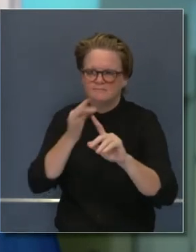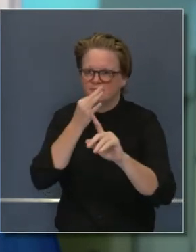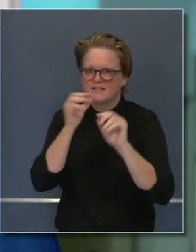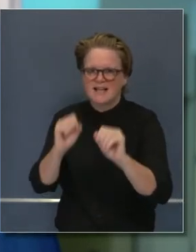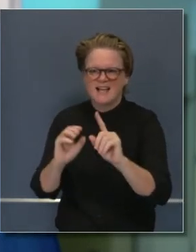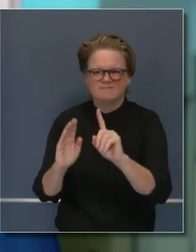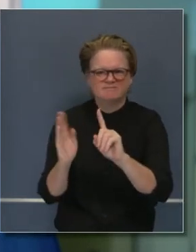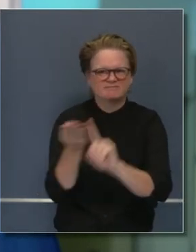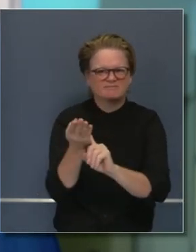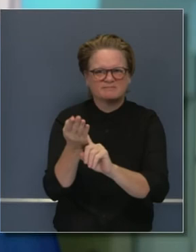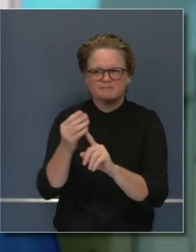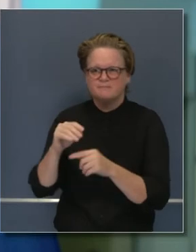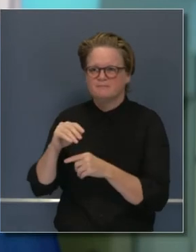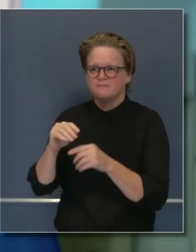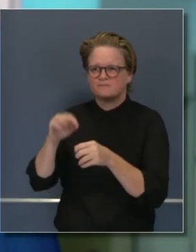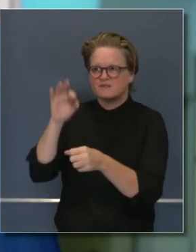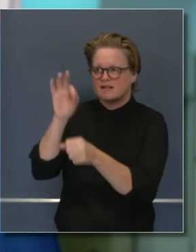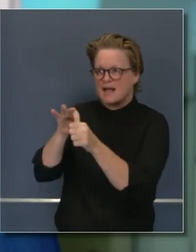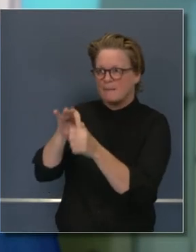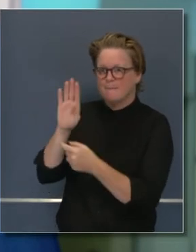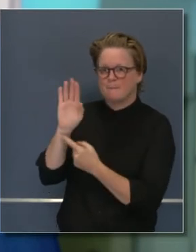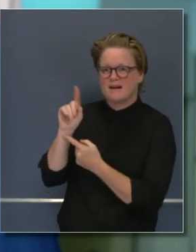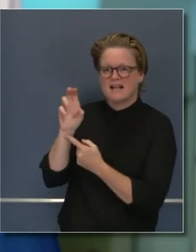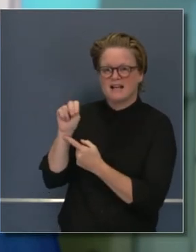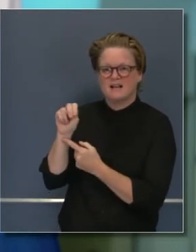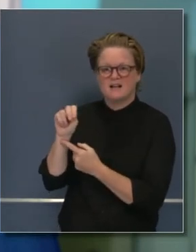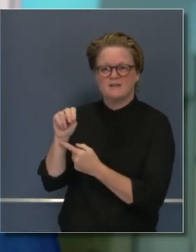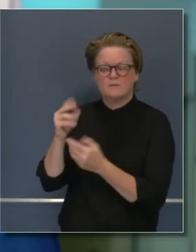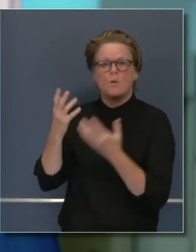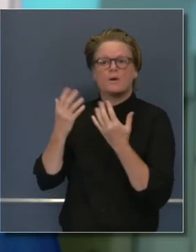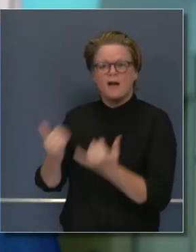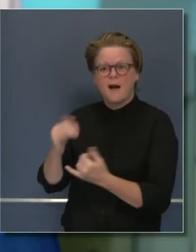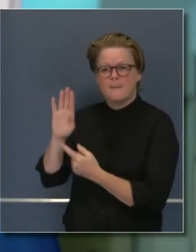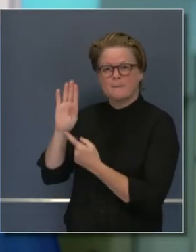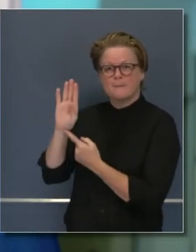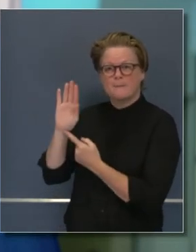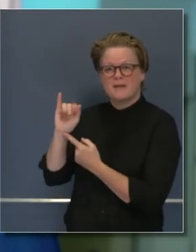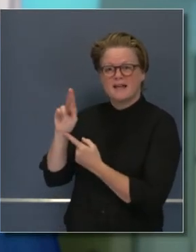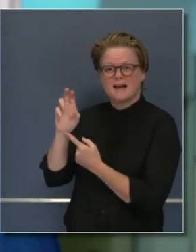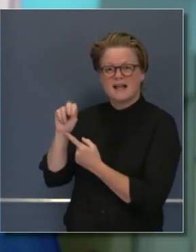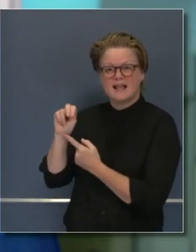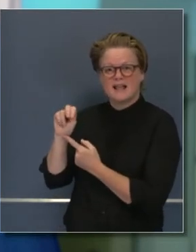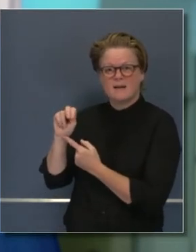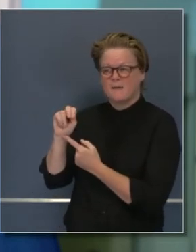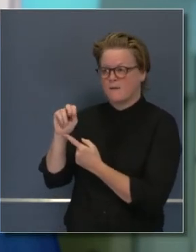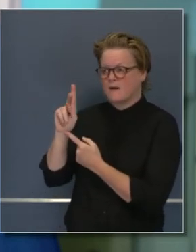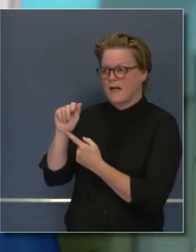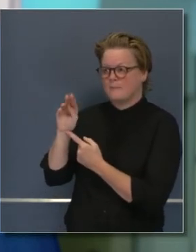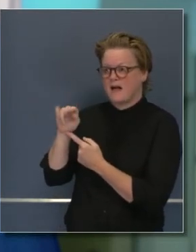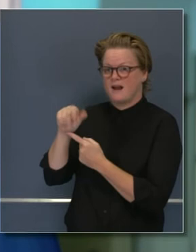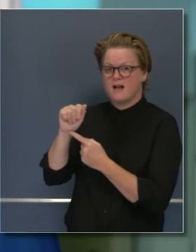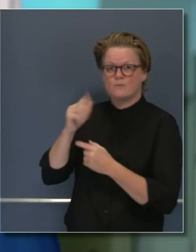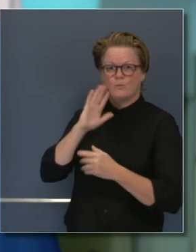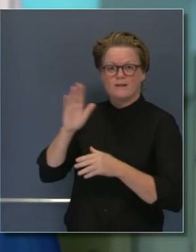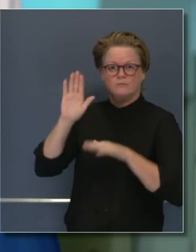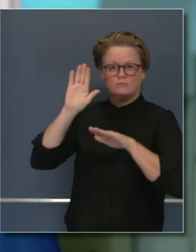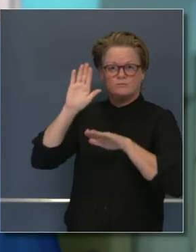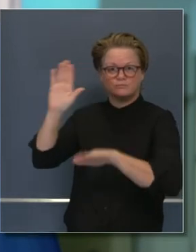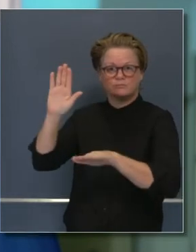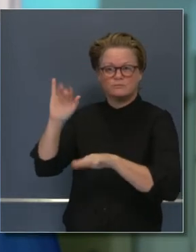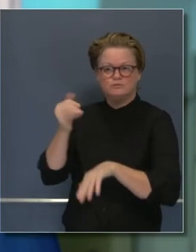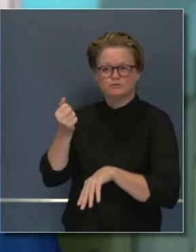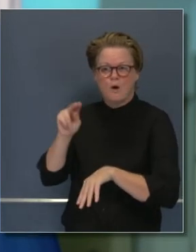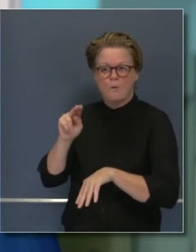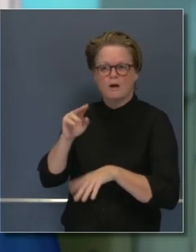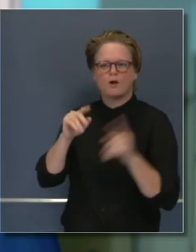algo, no solo al presidente electo, sino que después de que sean juramentados como presidente y vicepresidente, una ley que puedan